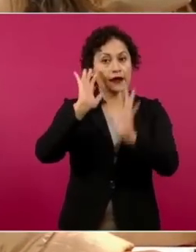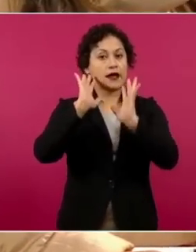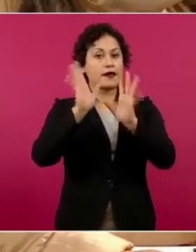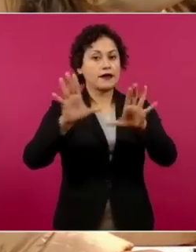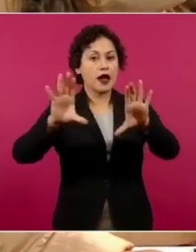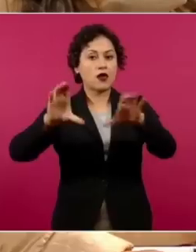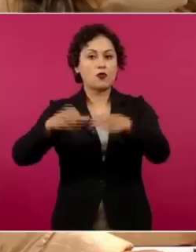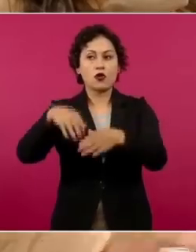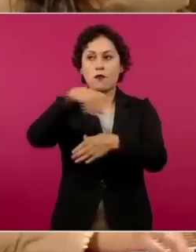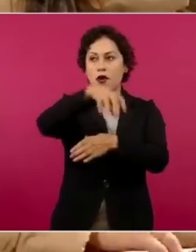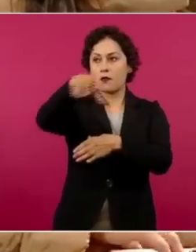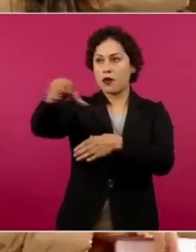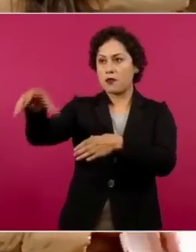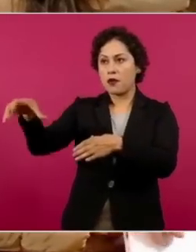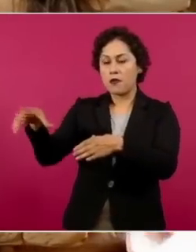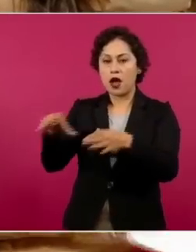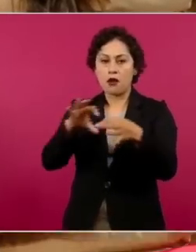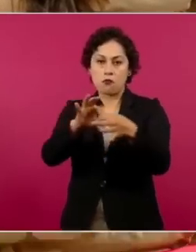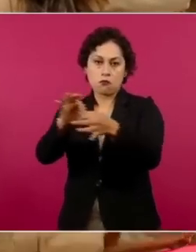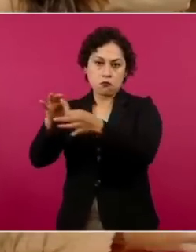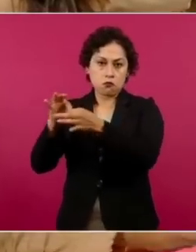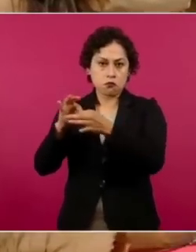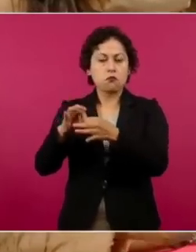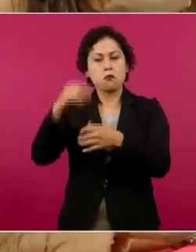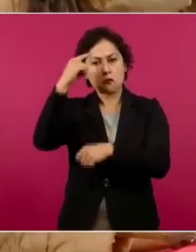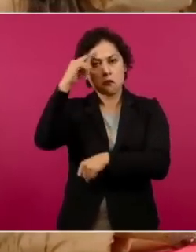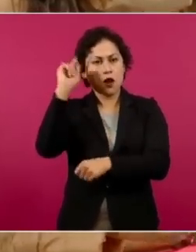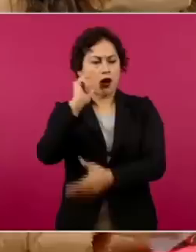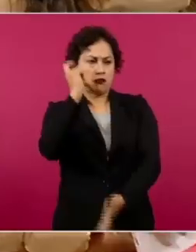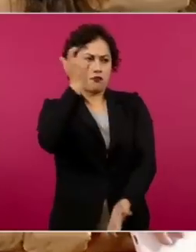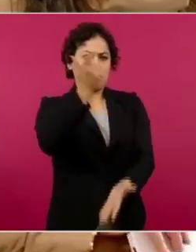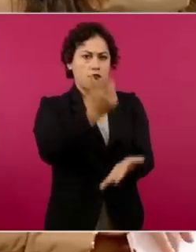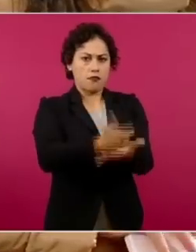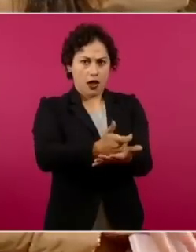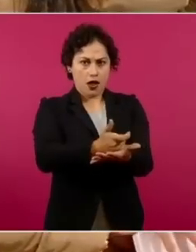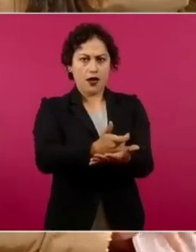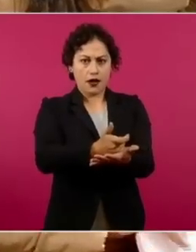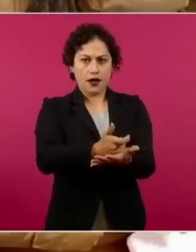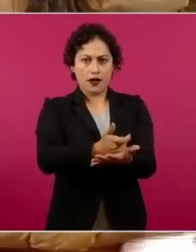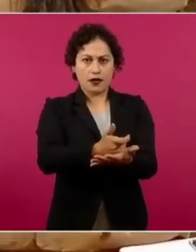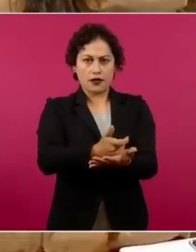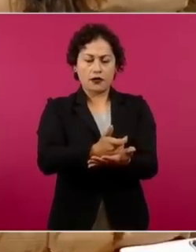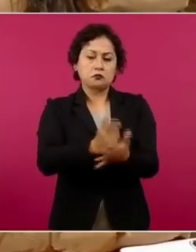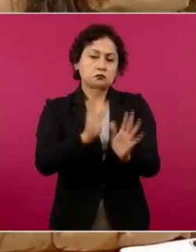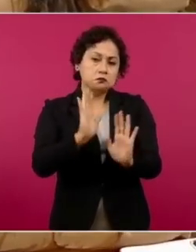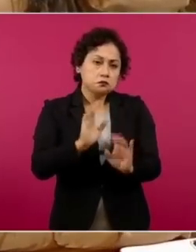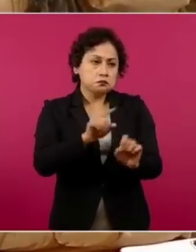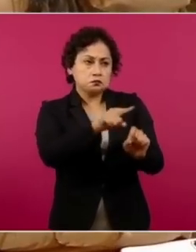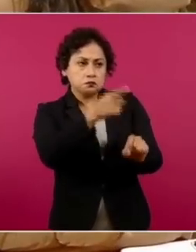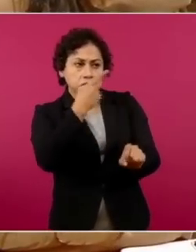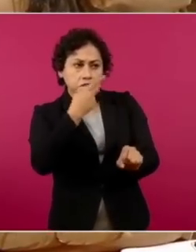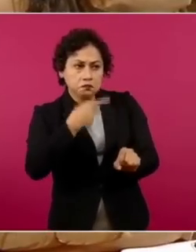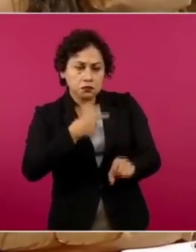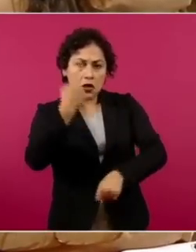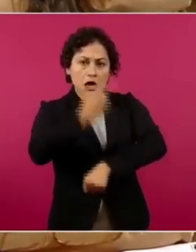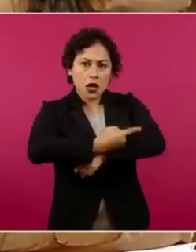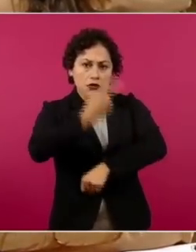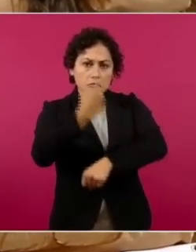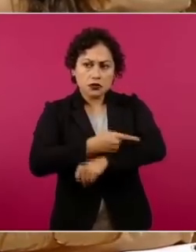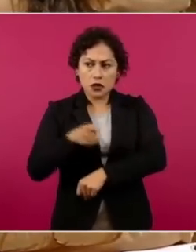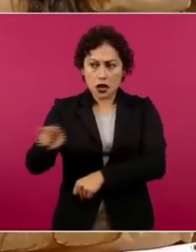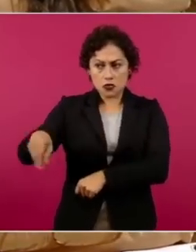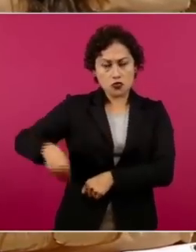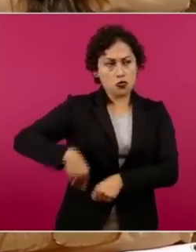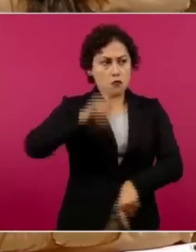poblaciones, para pagar una indemnización por las casetas, por haber levantado las plumas.